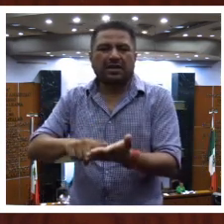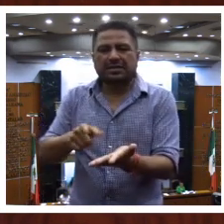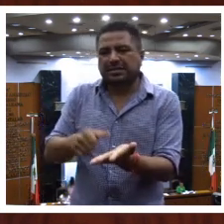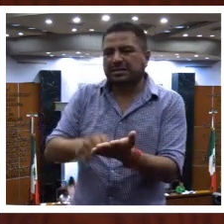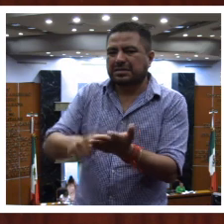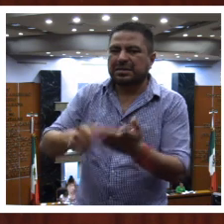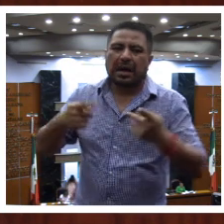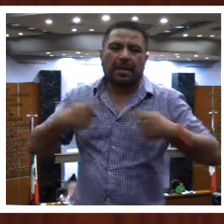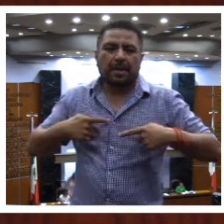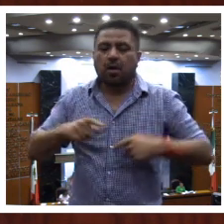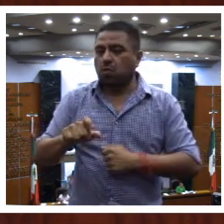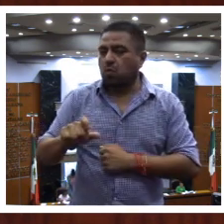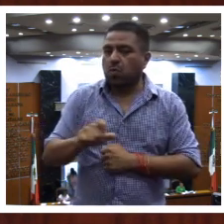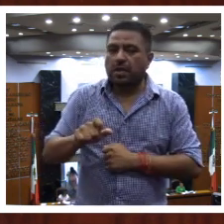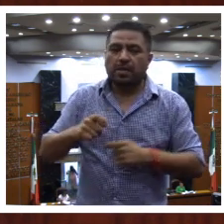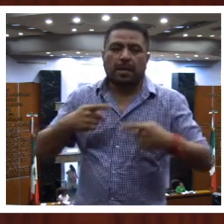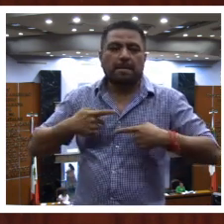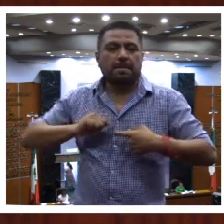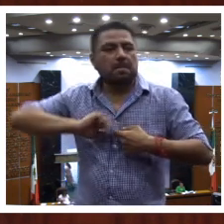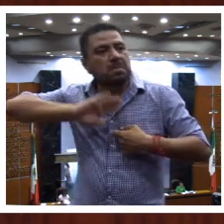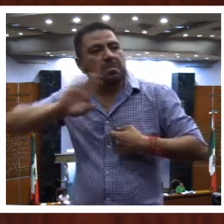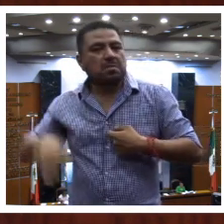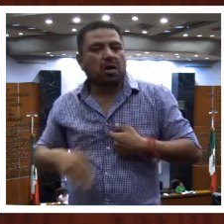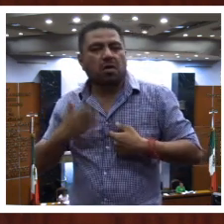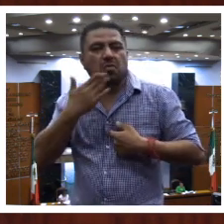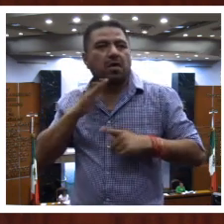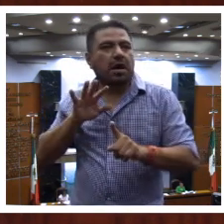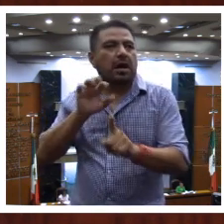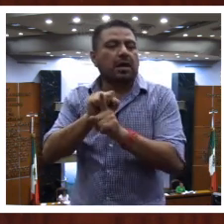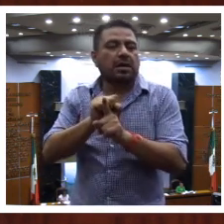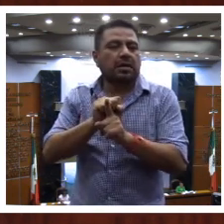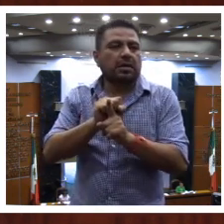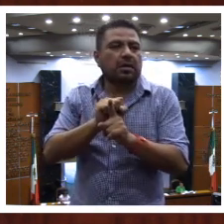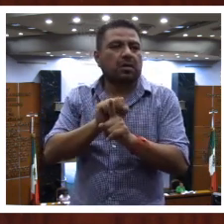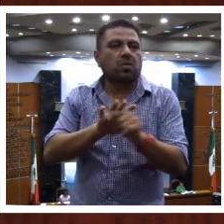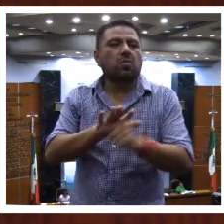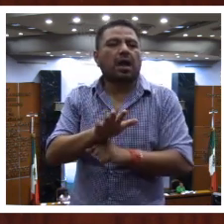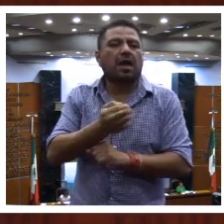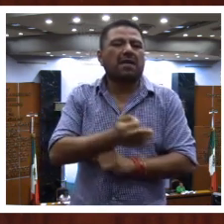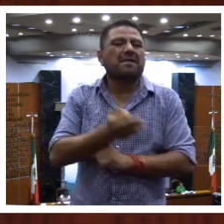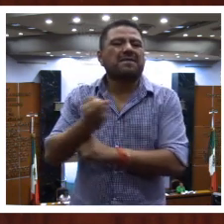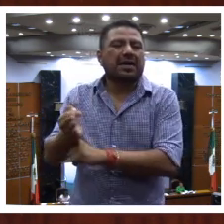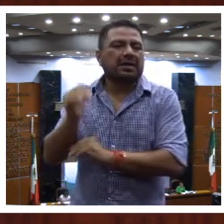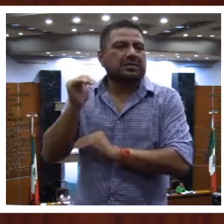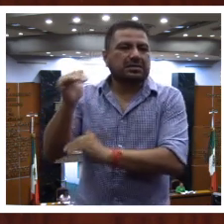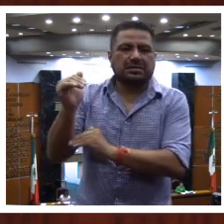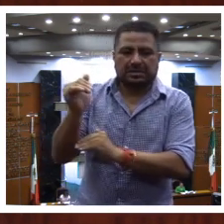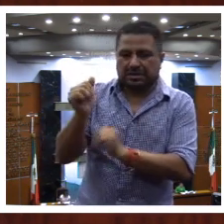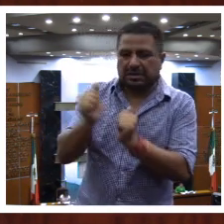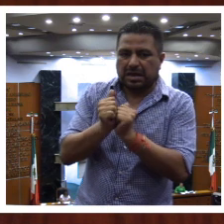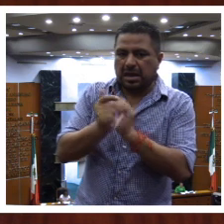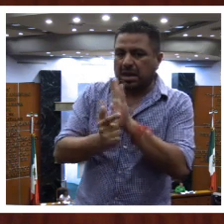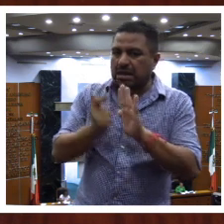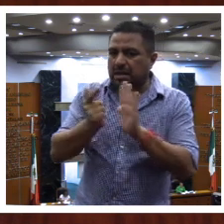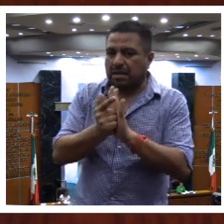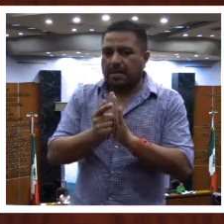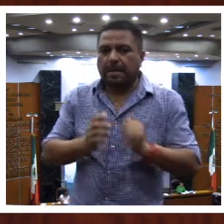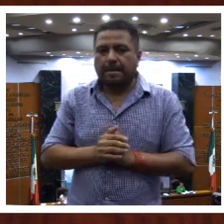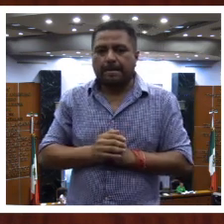civil cuando el fallecimiento no rebase el término previsto por la presente ley.